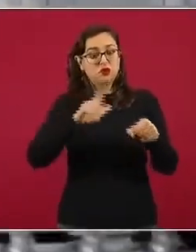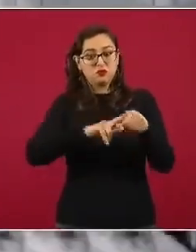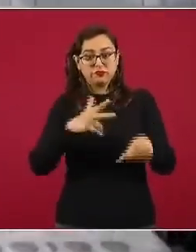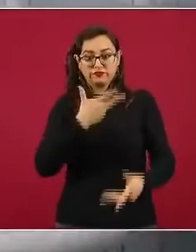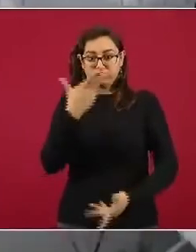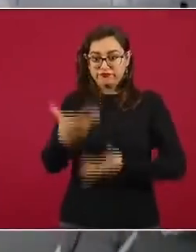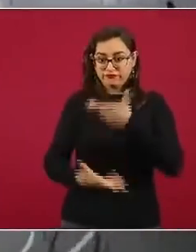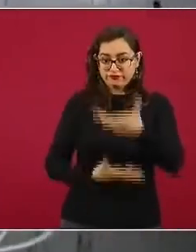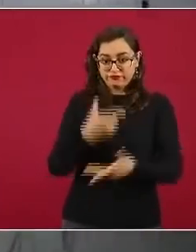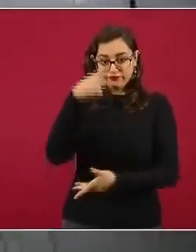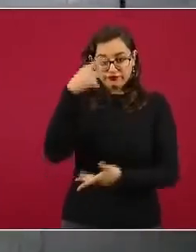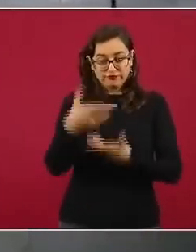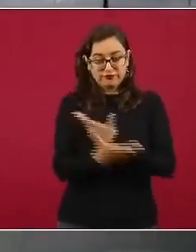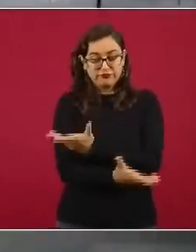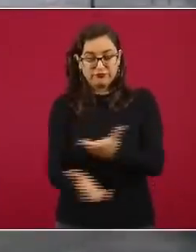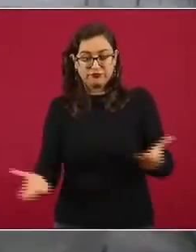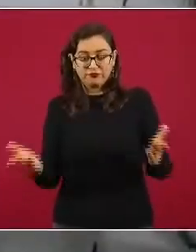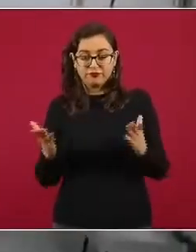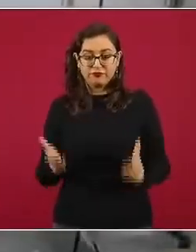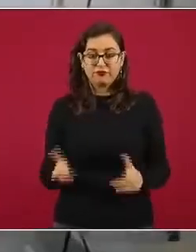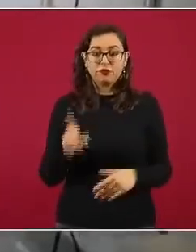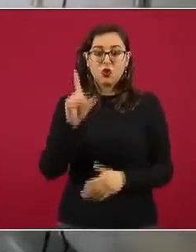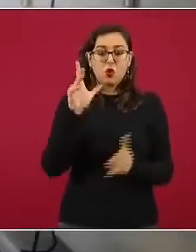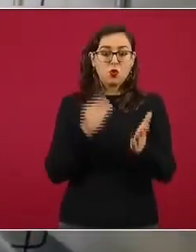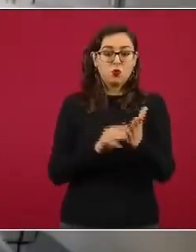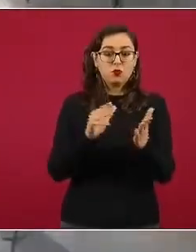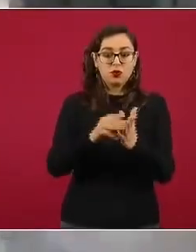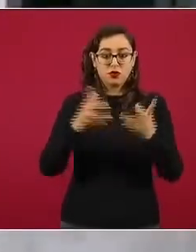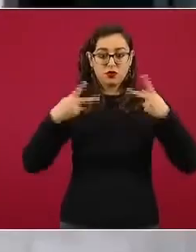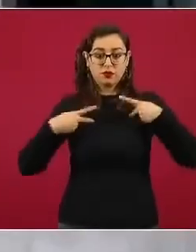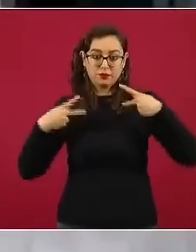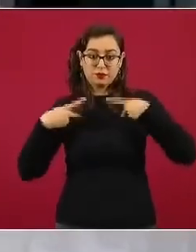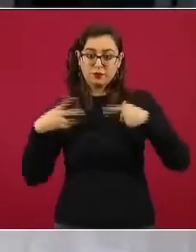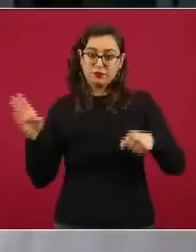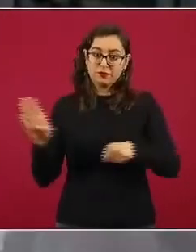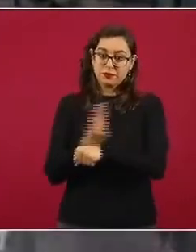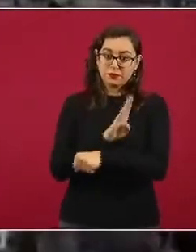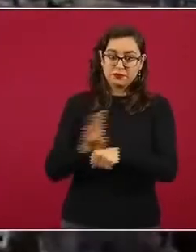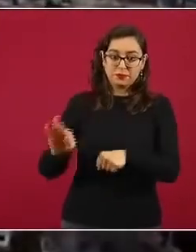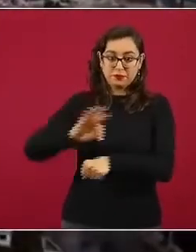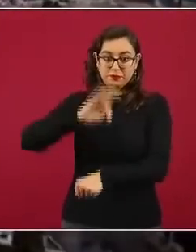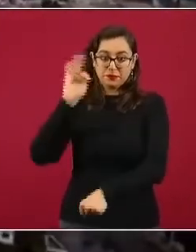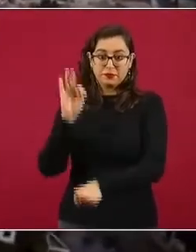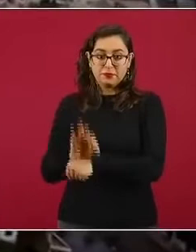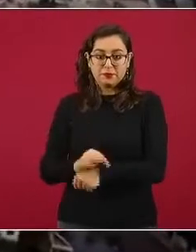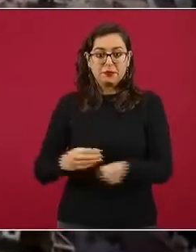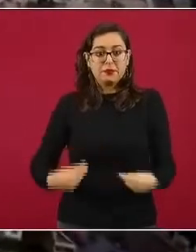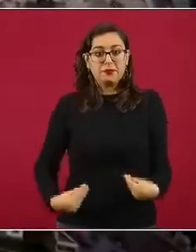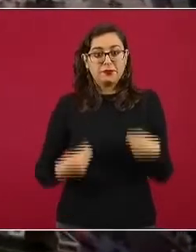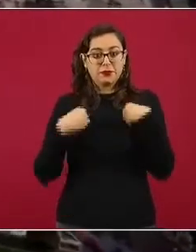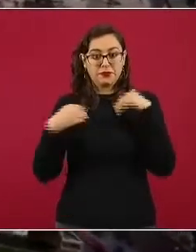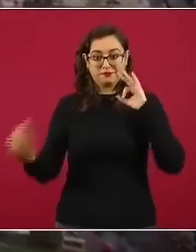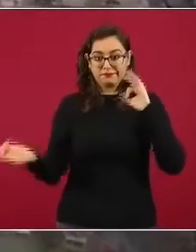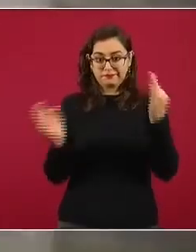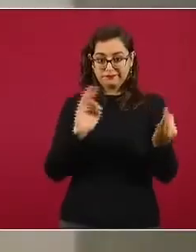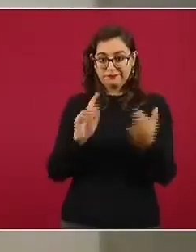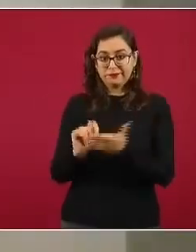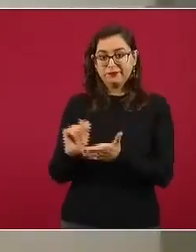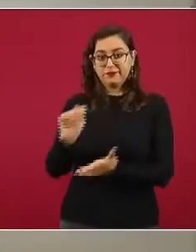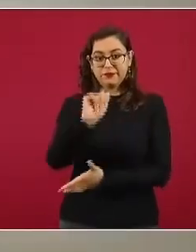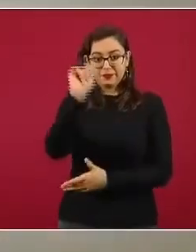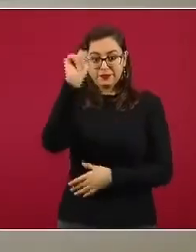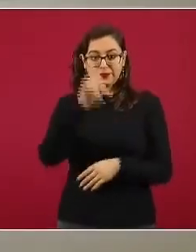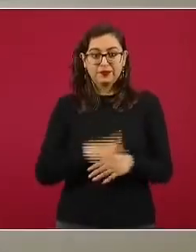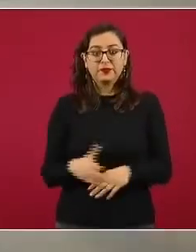pueblo de México, que beneficiará a más de un millón de derechohabientes del Issste y habitantes de la zona de Flau. El